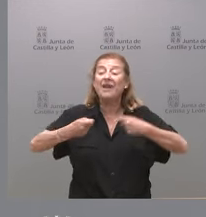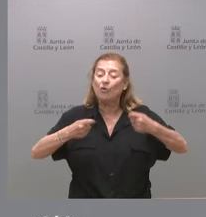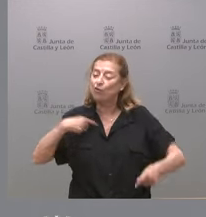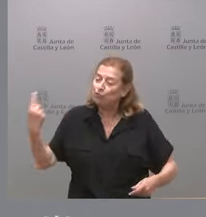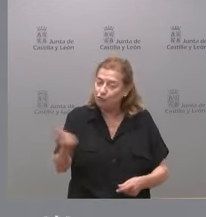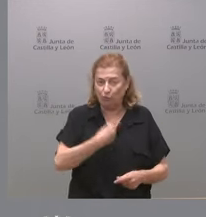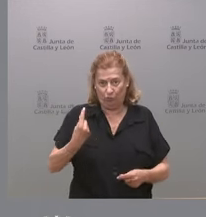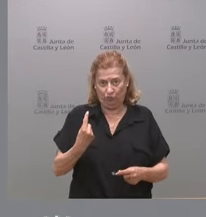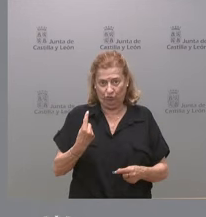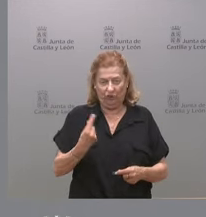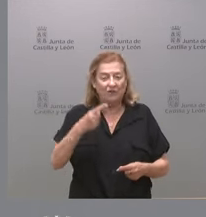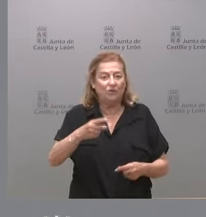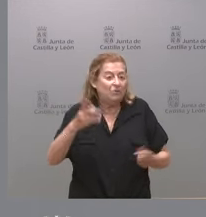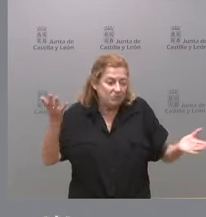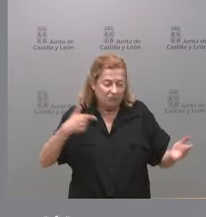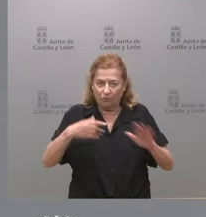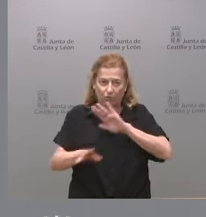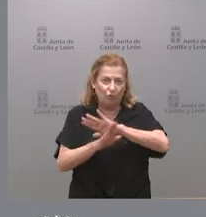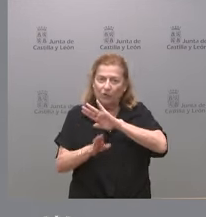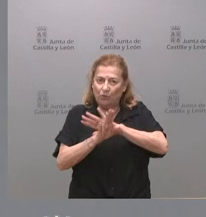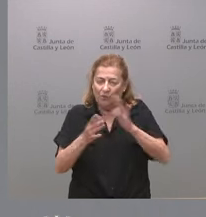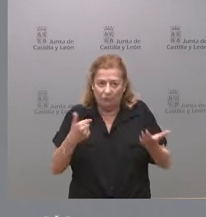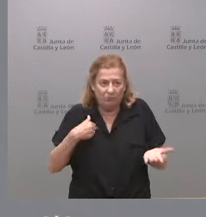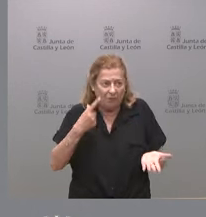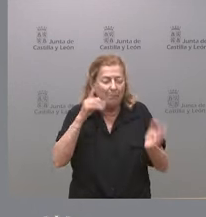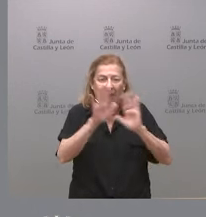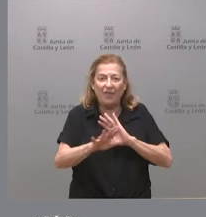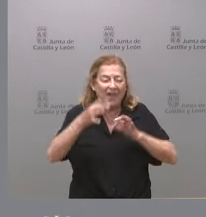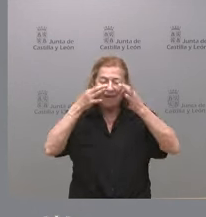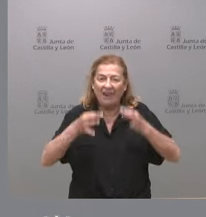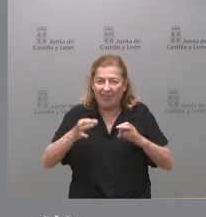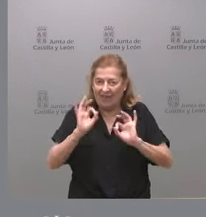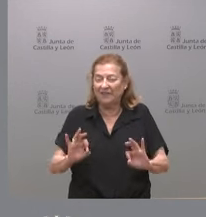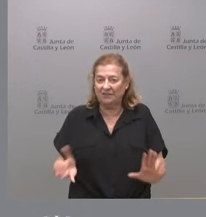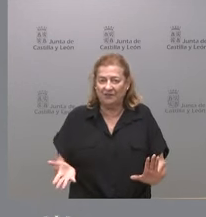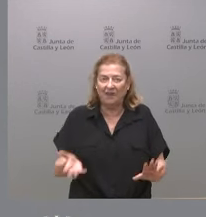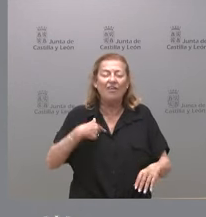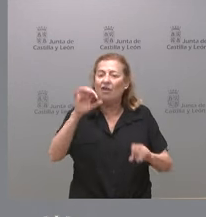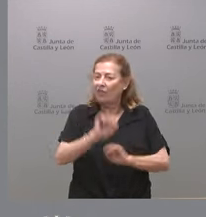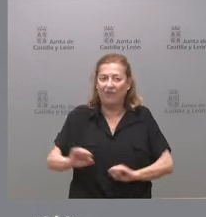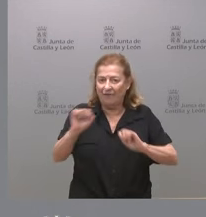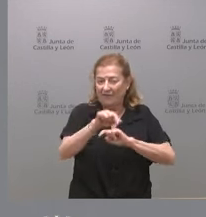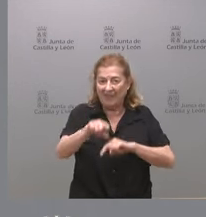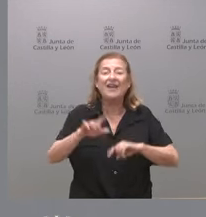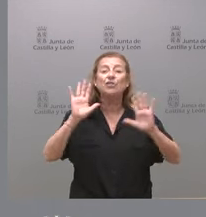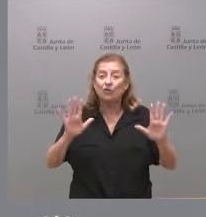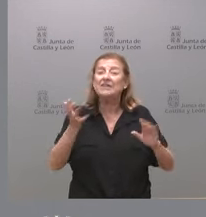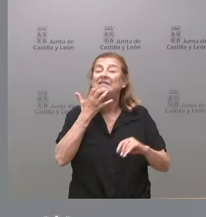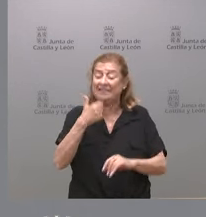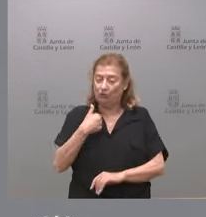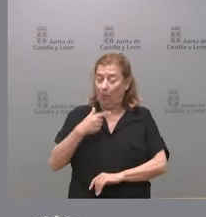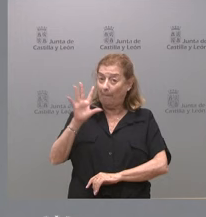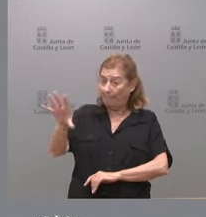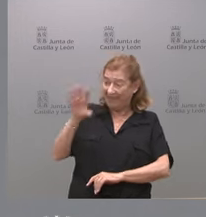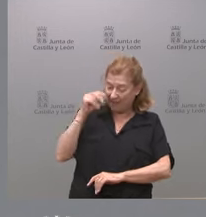y esa es una posición que mantenemos que me parece muy realista y que defenderemos y por tanto si entendemos